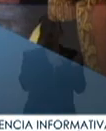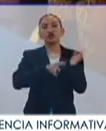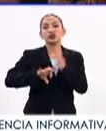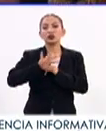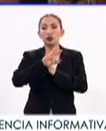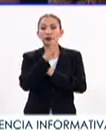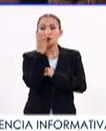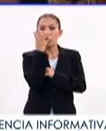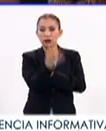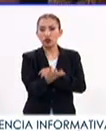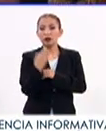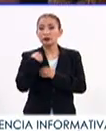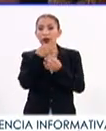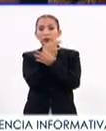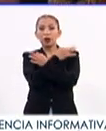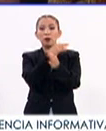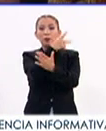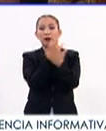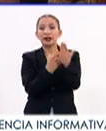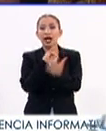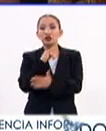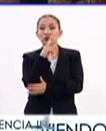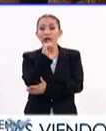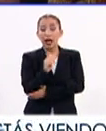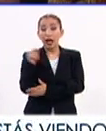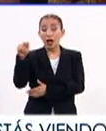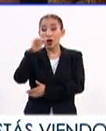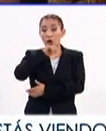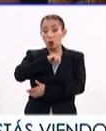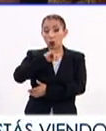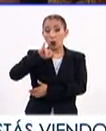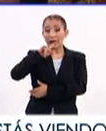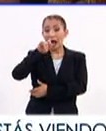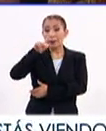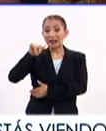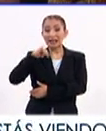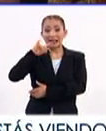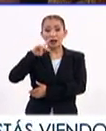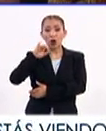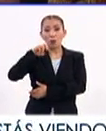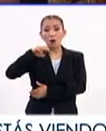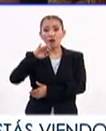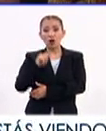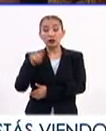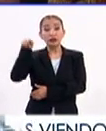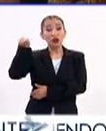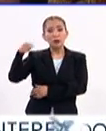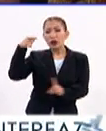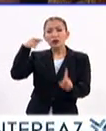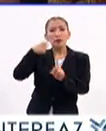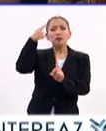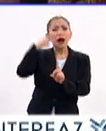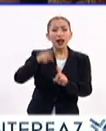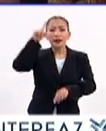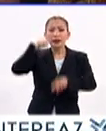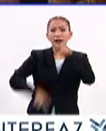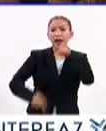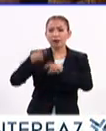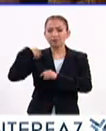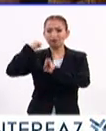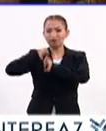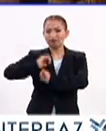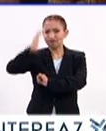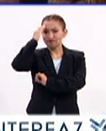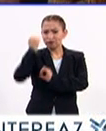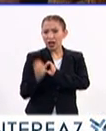En 1854 se proclamó el Plan de Ayutla por Juan Álvarez e Ignacio Comonfort, cuyo objetivo era derrocar